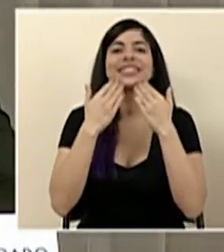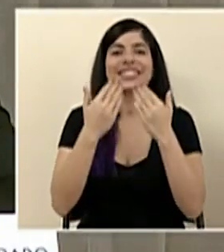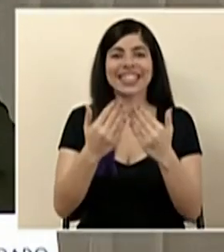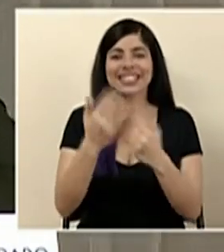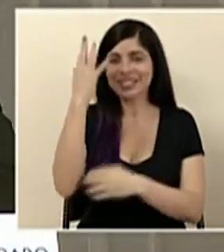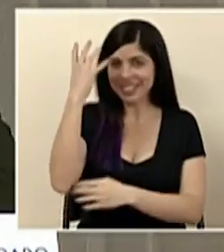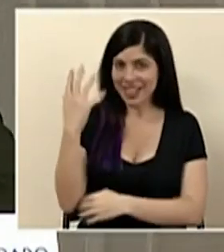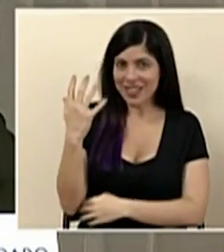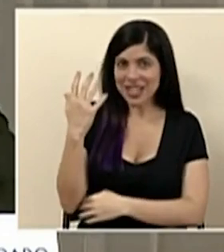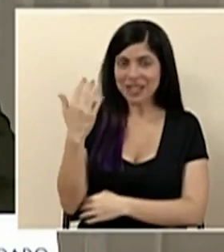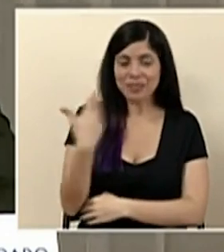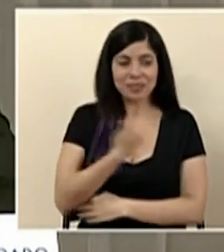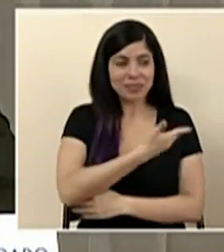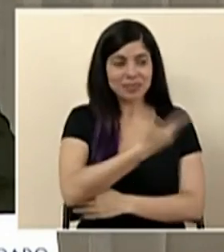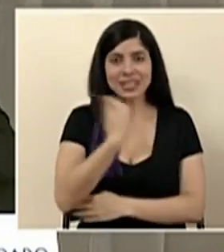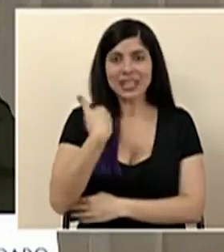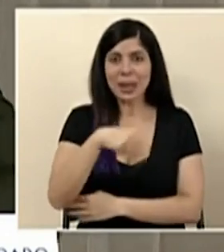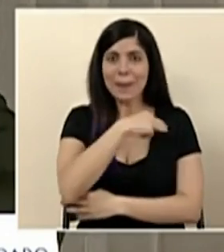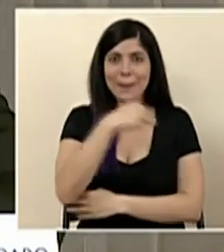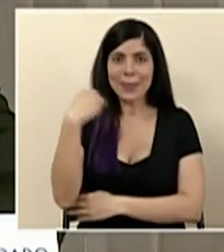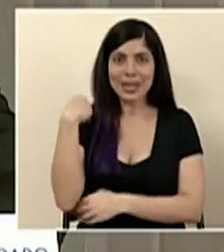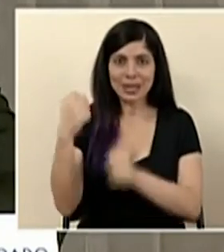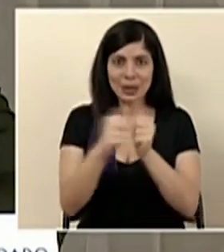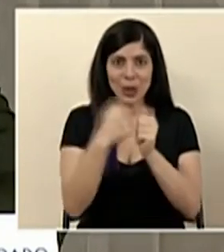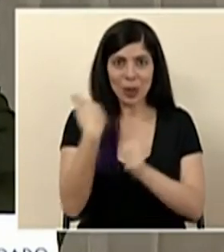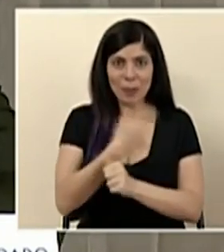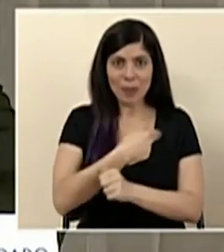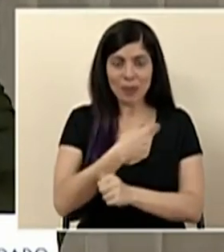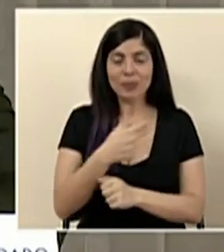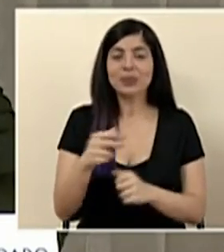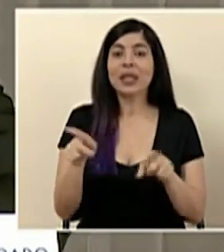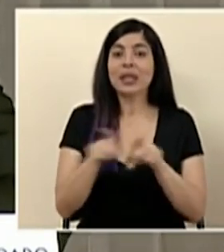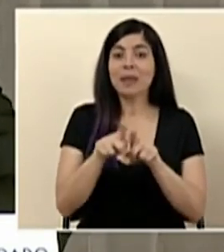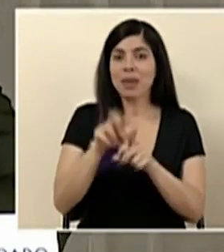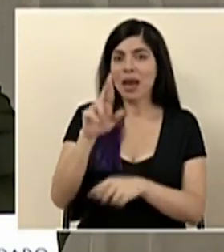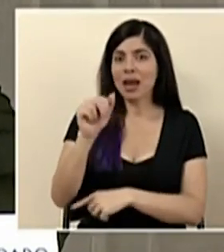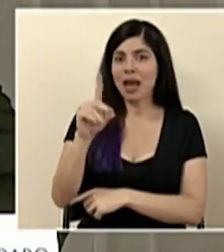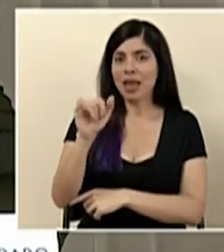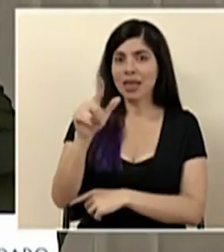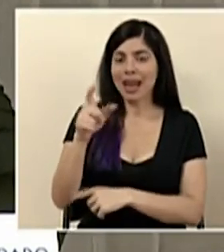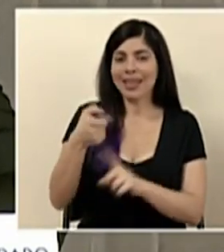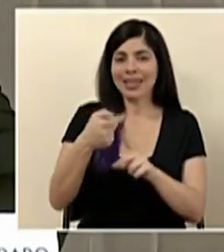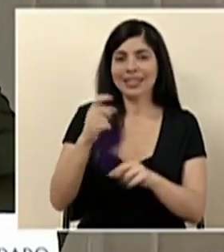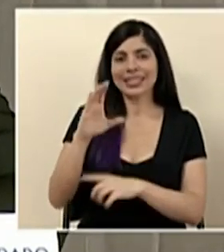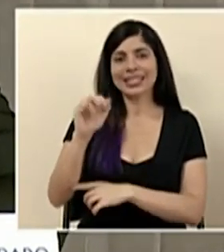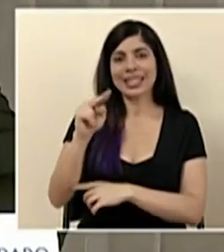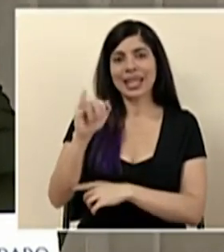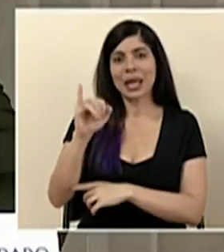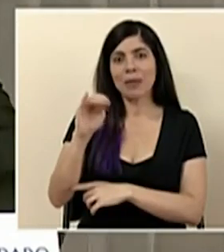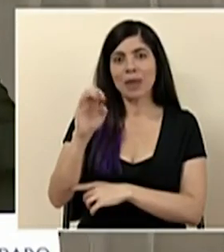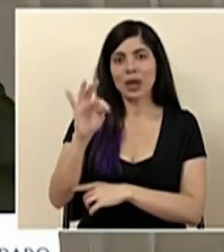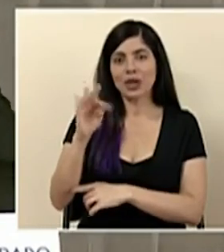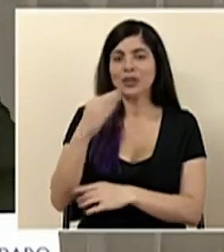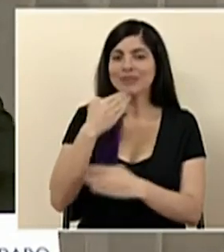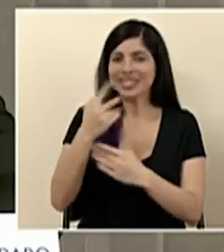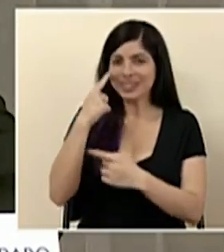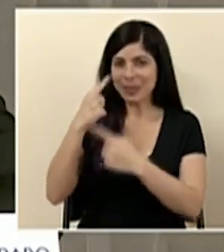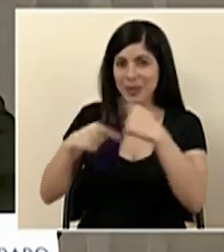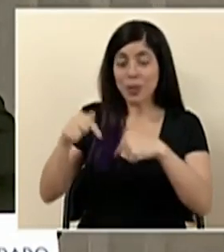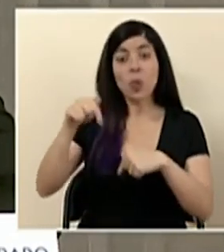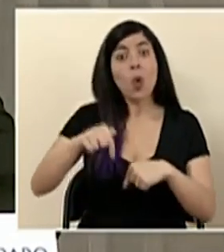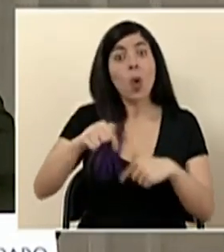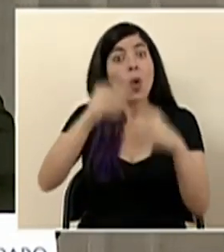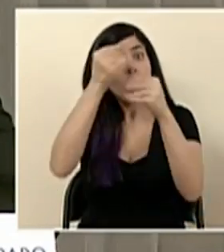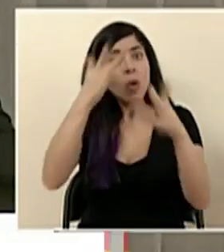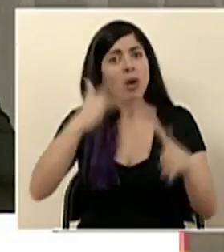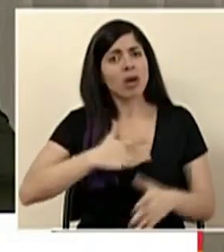Stephanie, a los señores ministros que me acompañan y también a don Randall del Cenebiot por estar aquí. Muchas gracias. Hoy tenemos un anuncio que